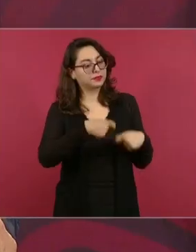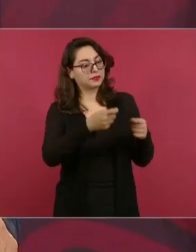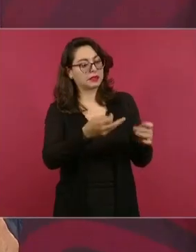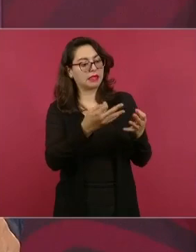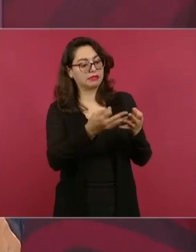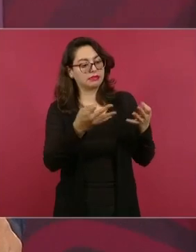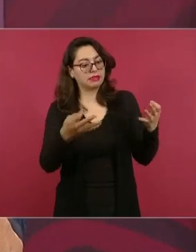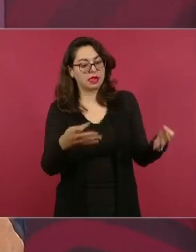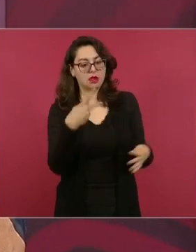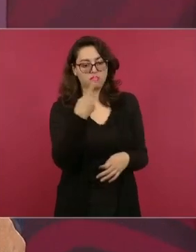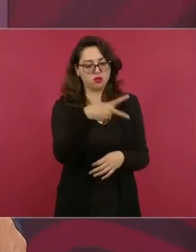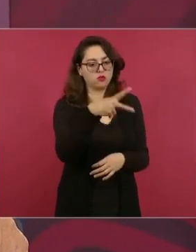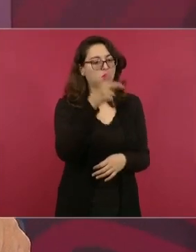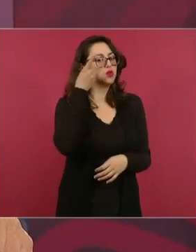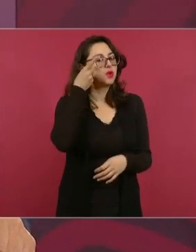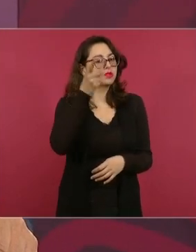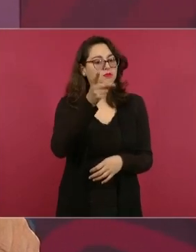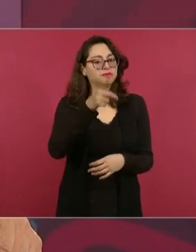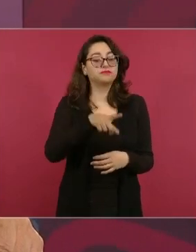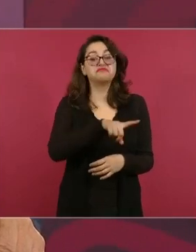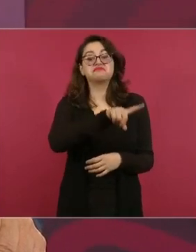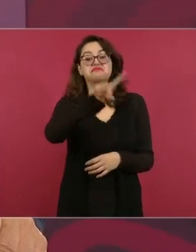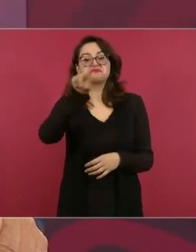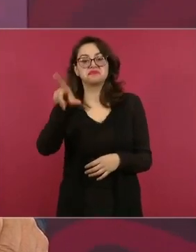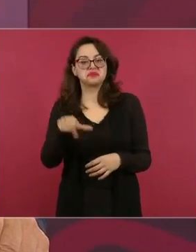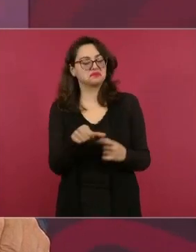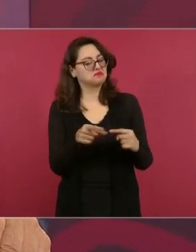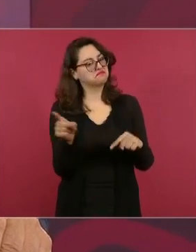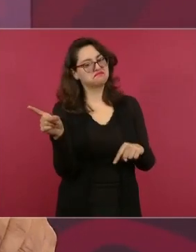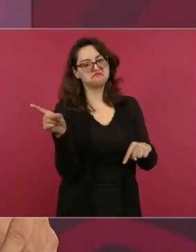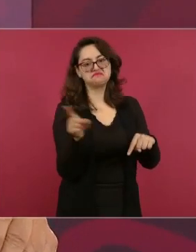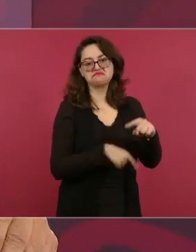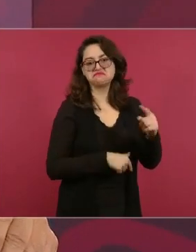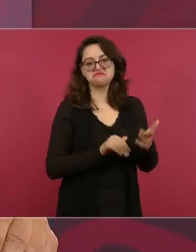visto que se le